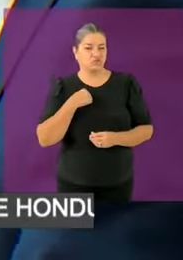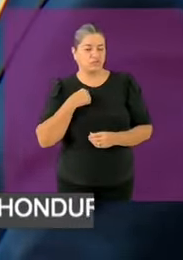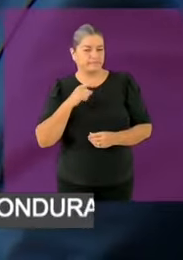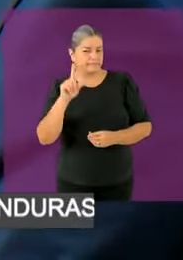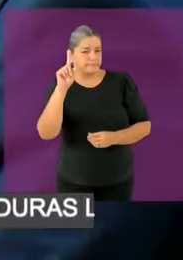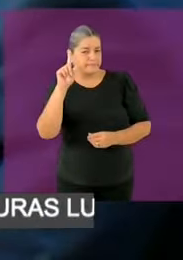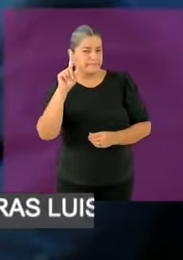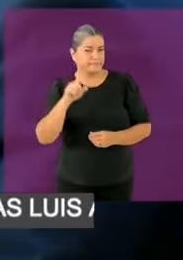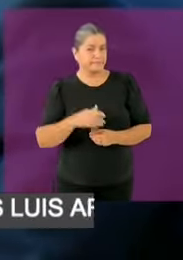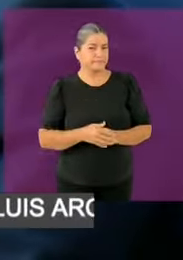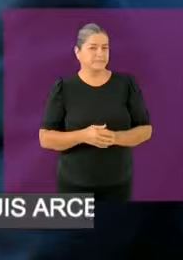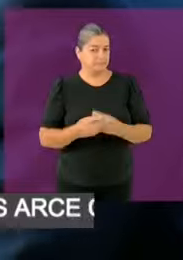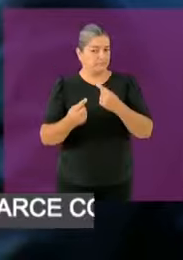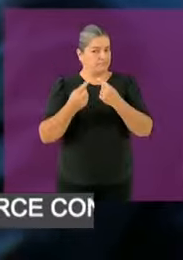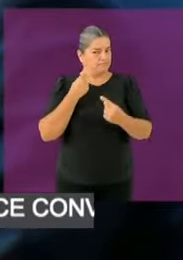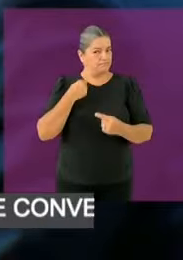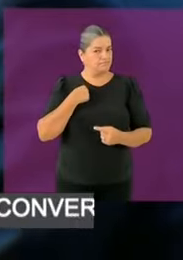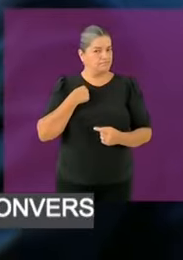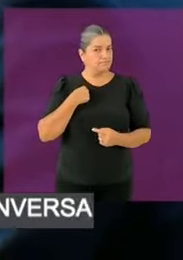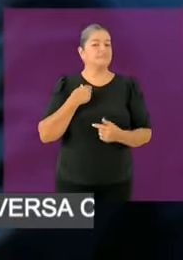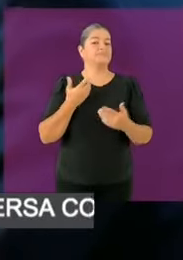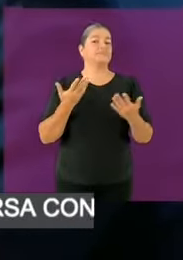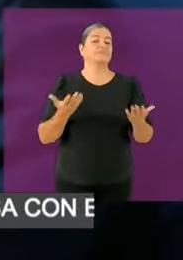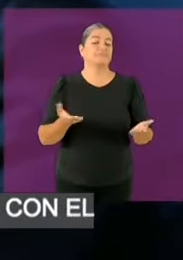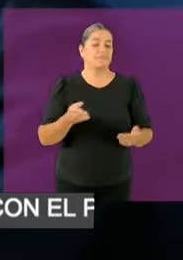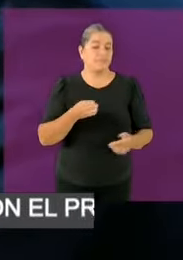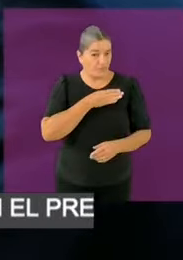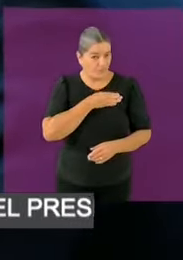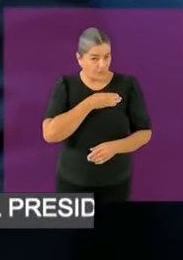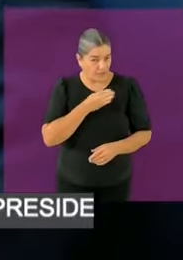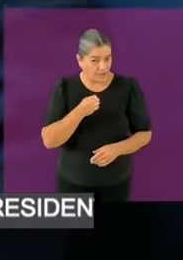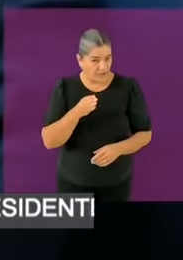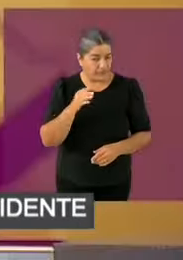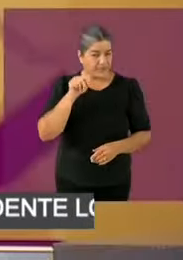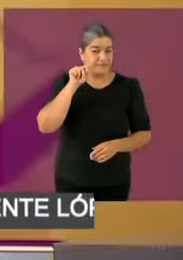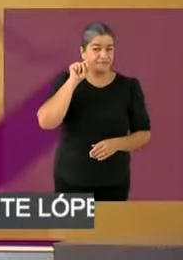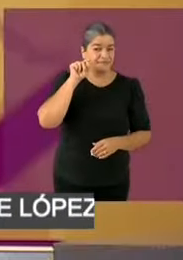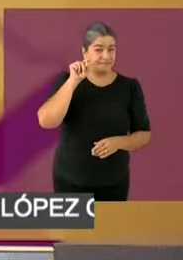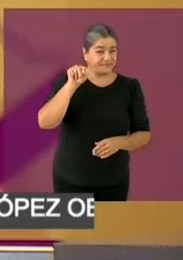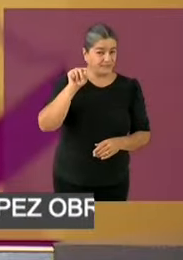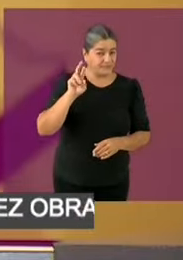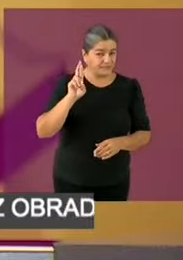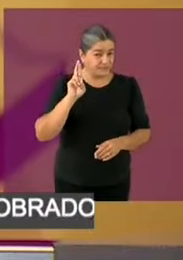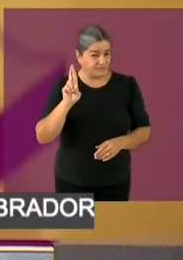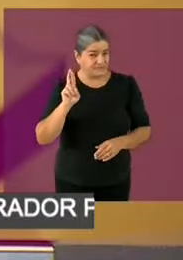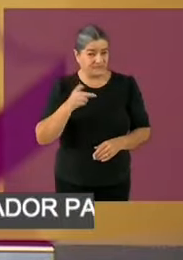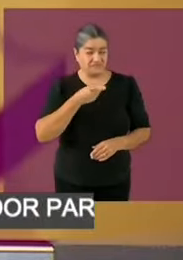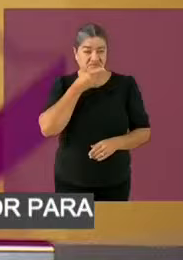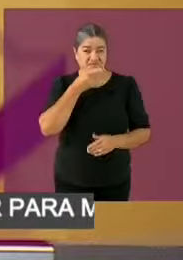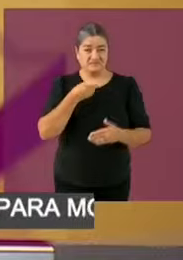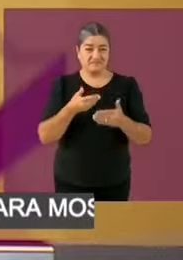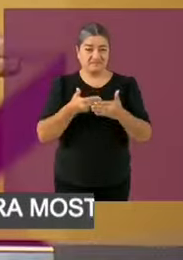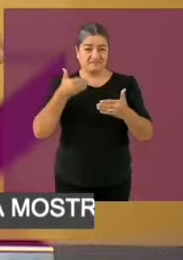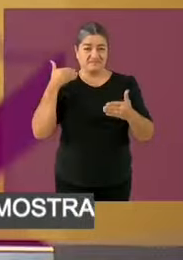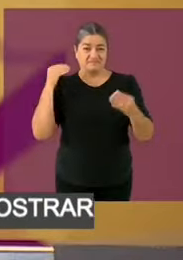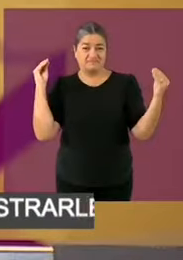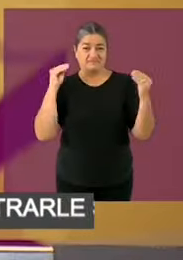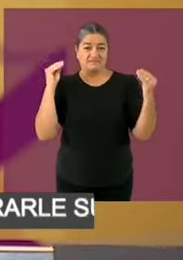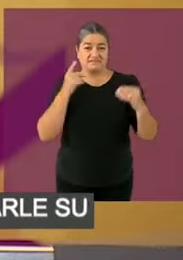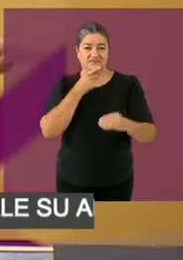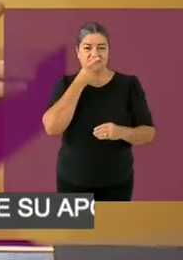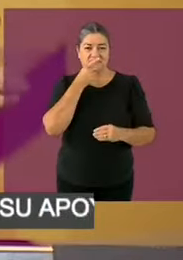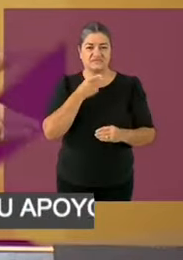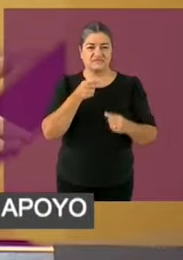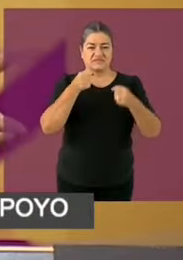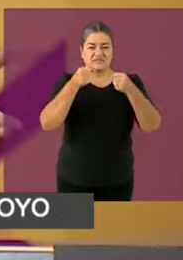conozca el verdadero rostro de Xochitl, que se la pasó diciendo antes del debate que yo iba a venir a atacarla, en cuanto pudo, dio un golpe que